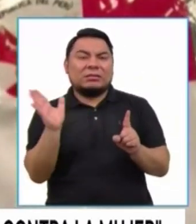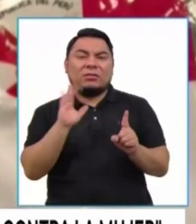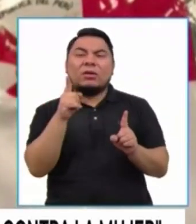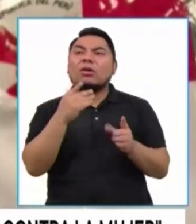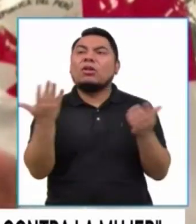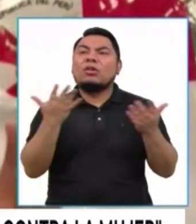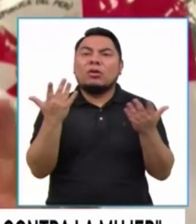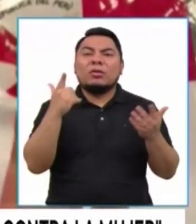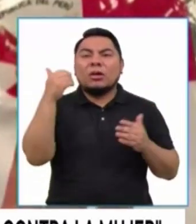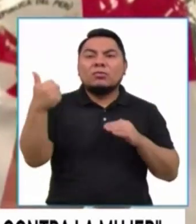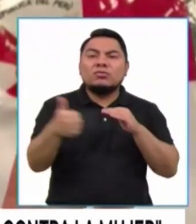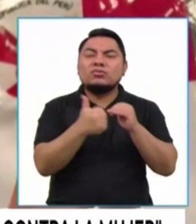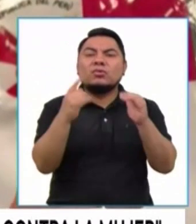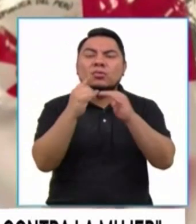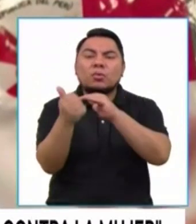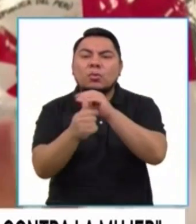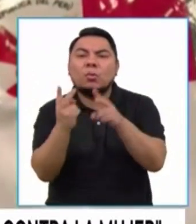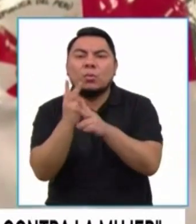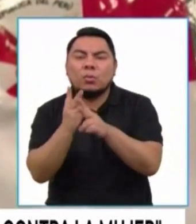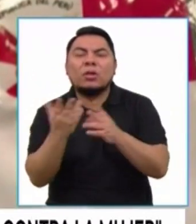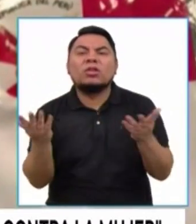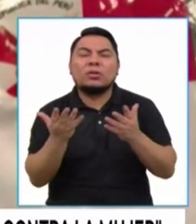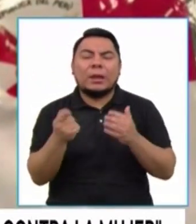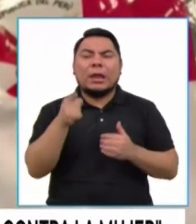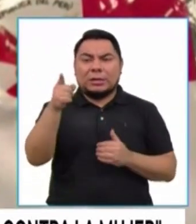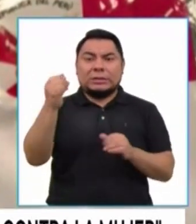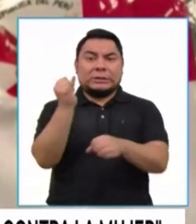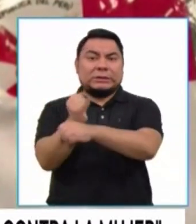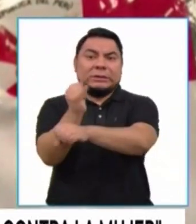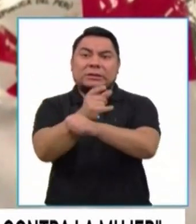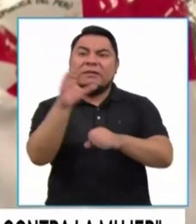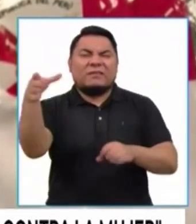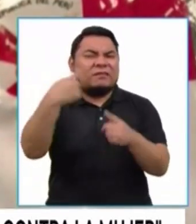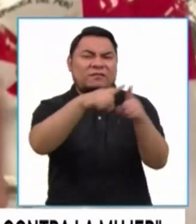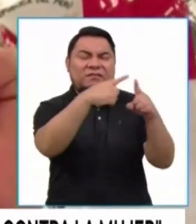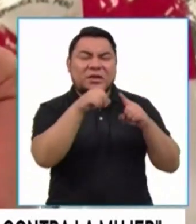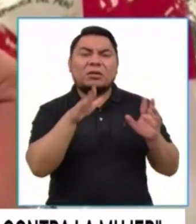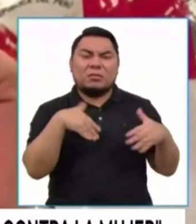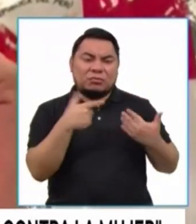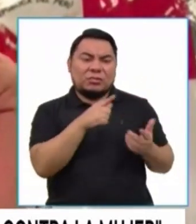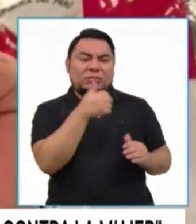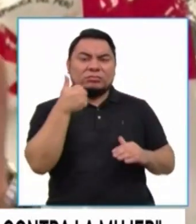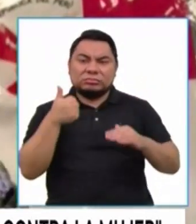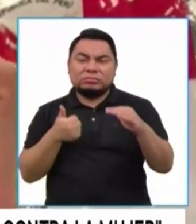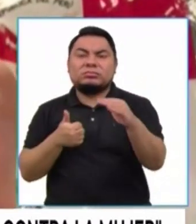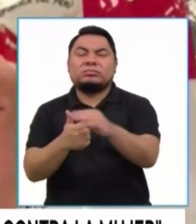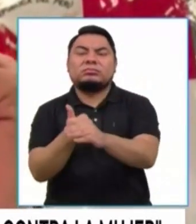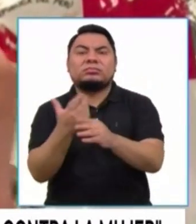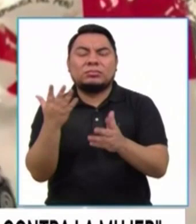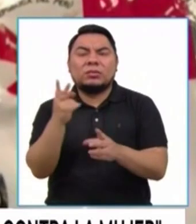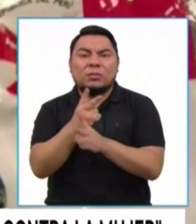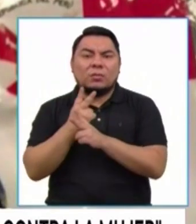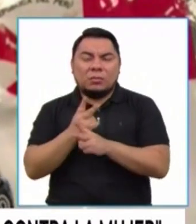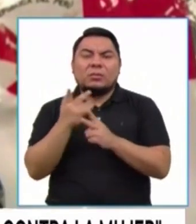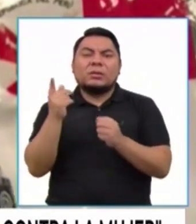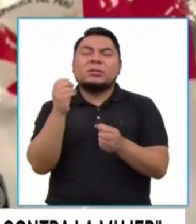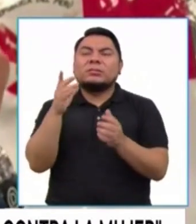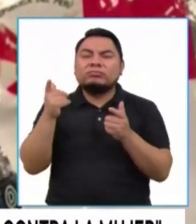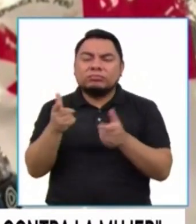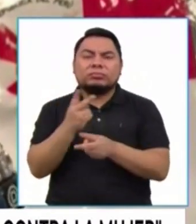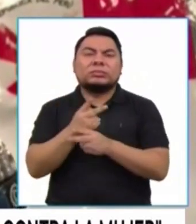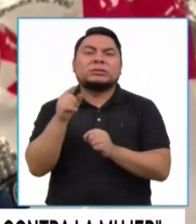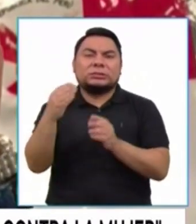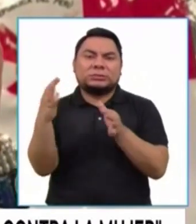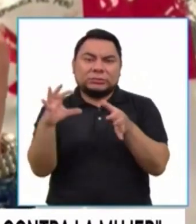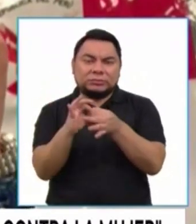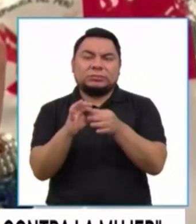un cofre, en una cajita. Y entonces allí pone su teléfono y eso lo envían directamente